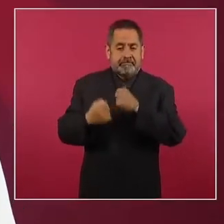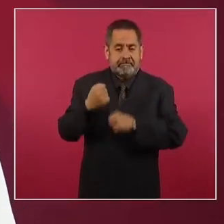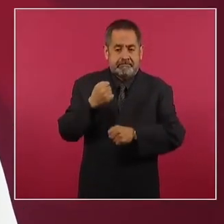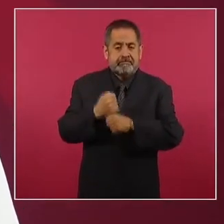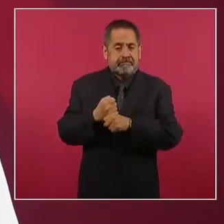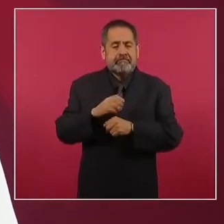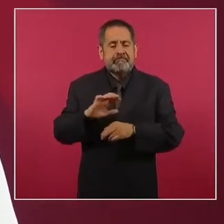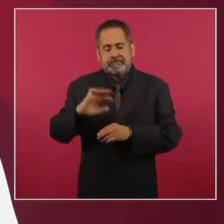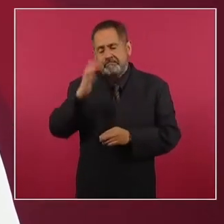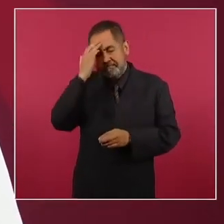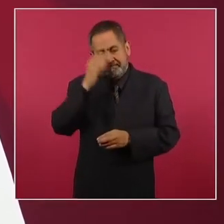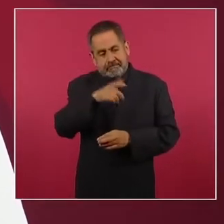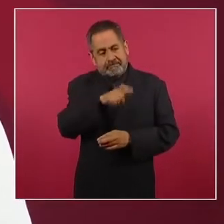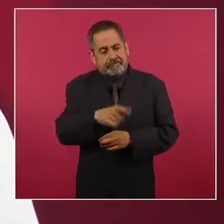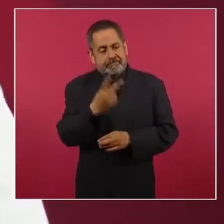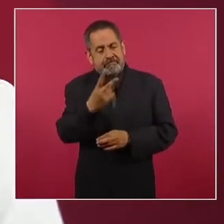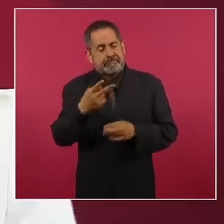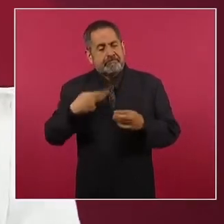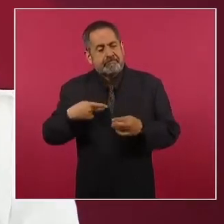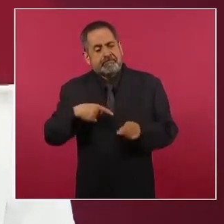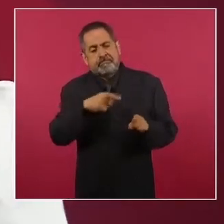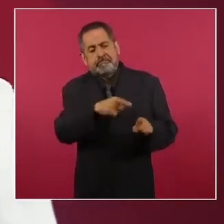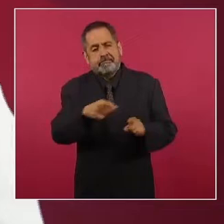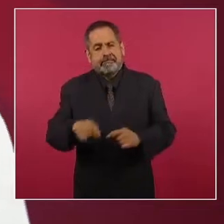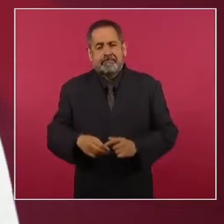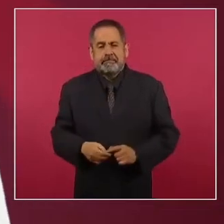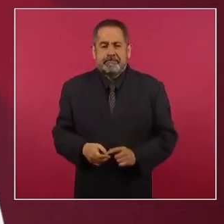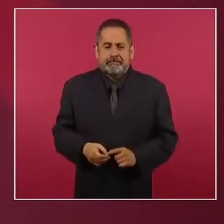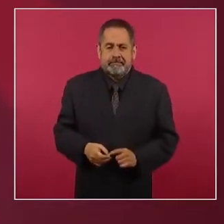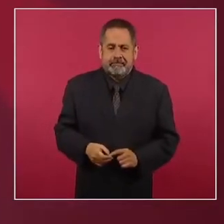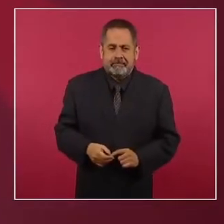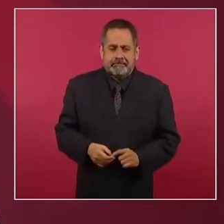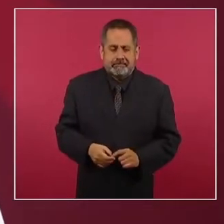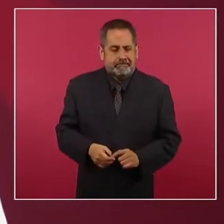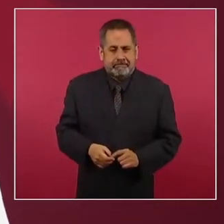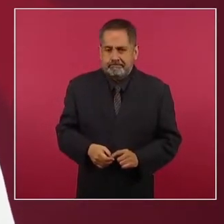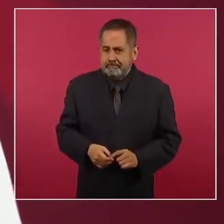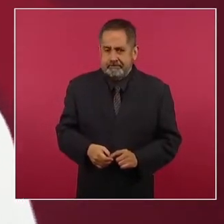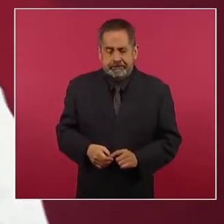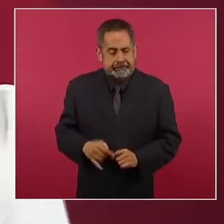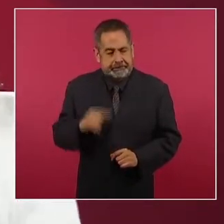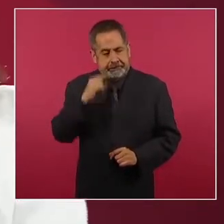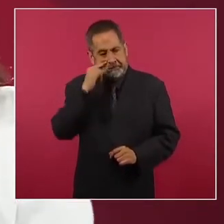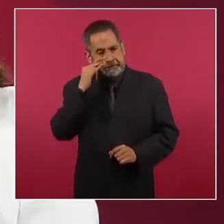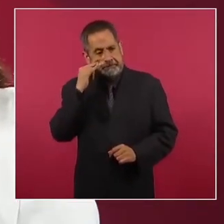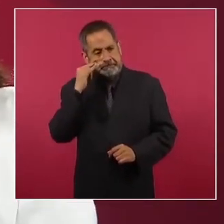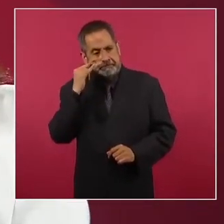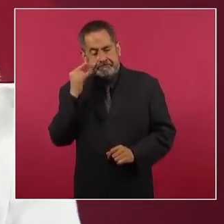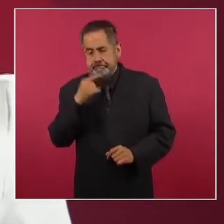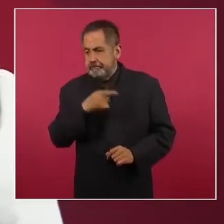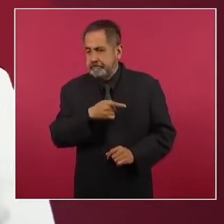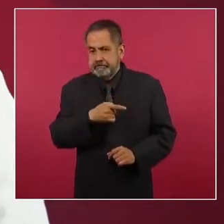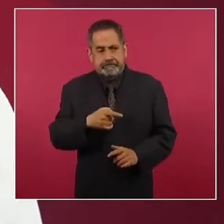identidades de dos de las víctimas. Es indignante lo que hay que ver.